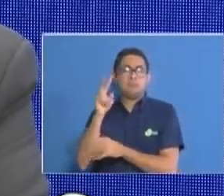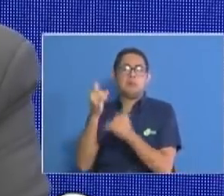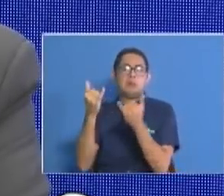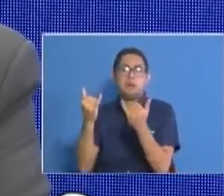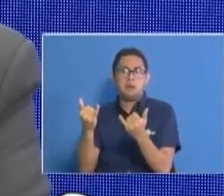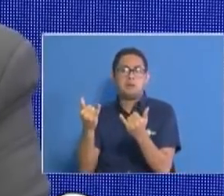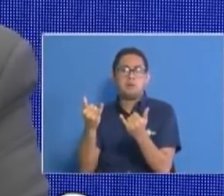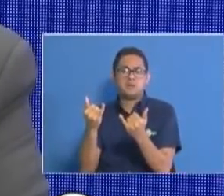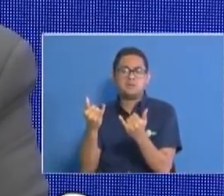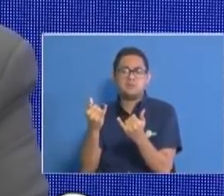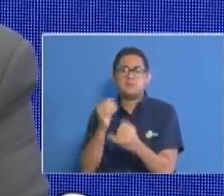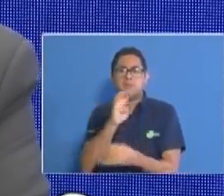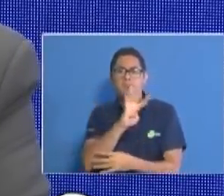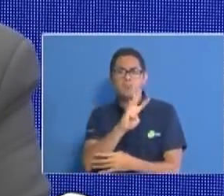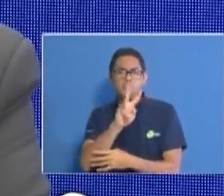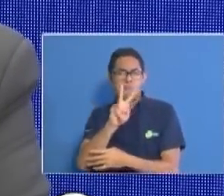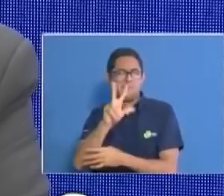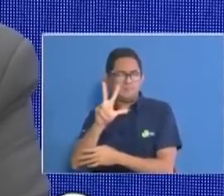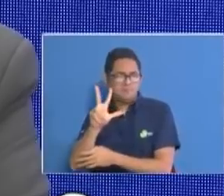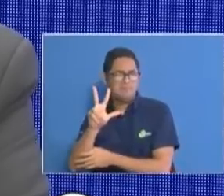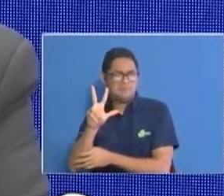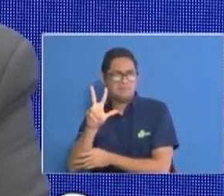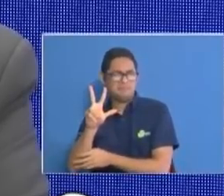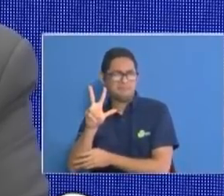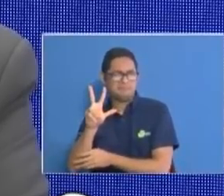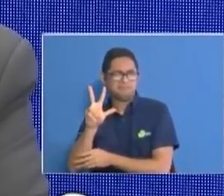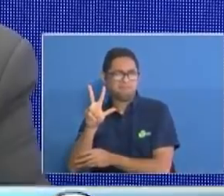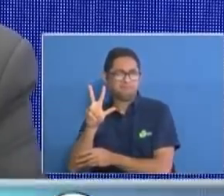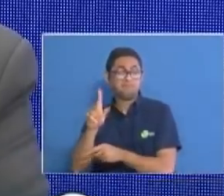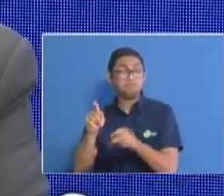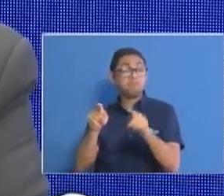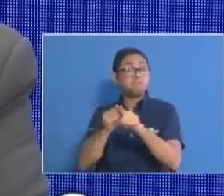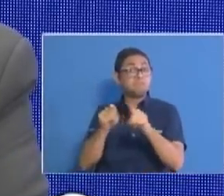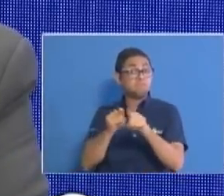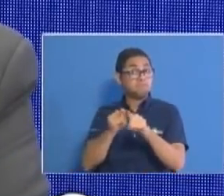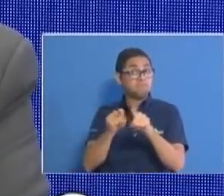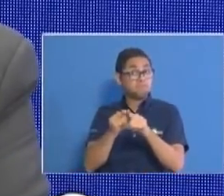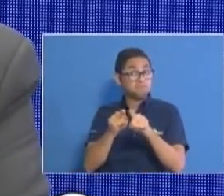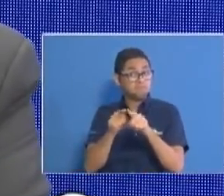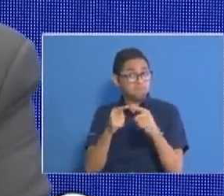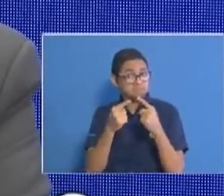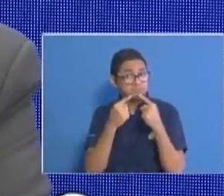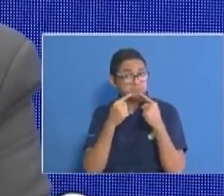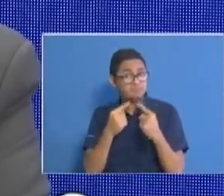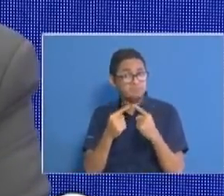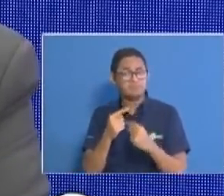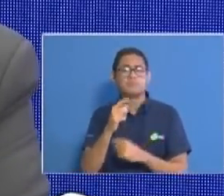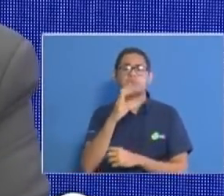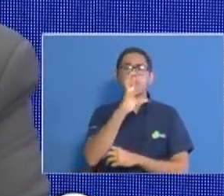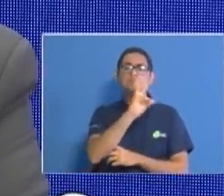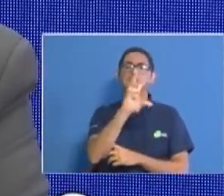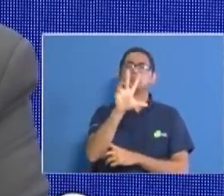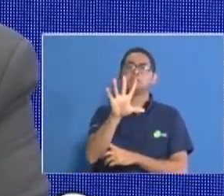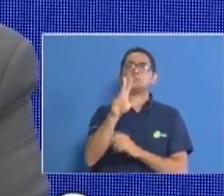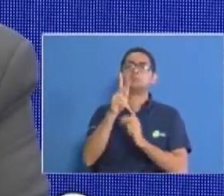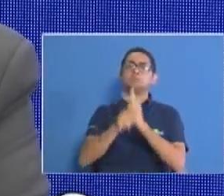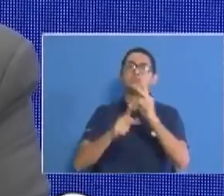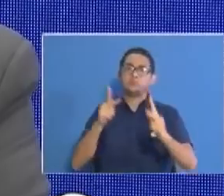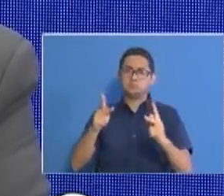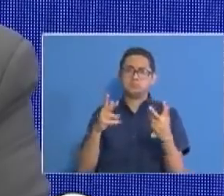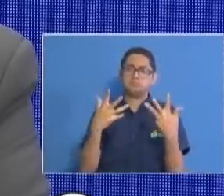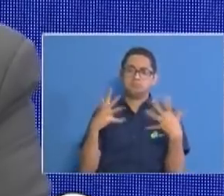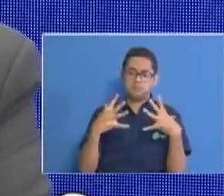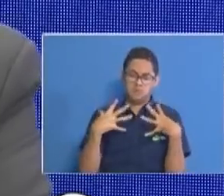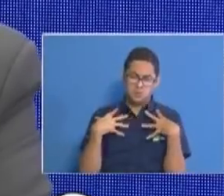unidades y la buena noticia es que mantenemos 65 recuperados por COVID-19